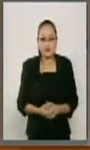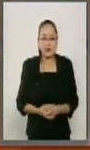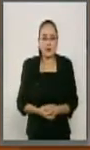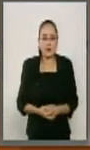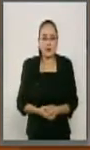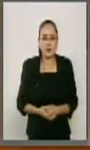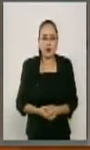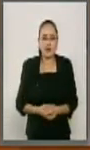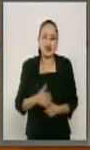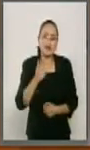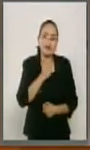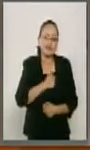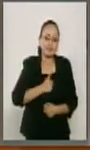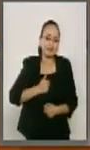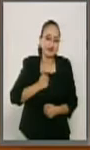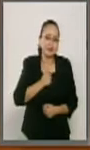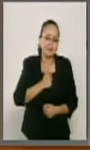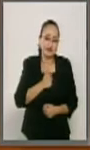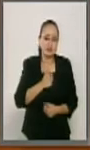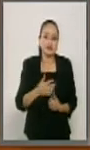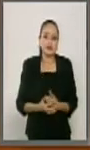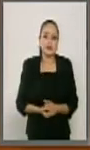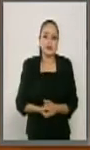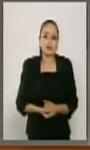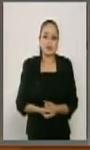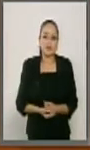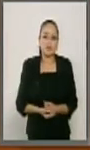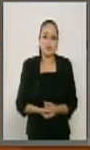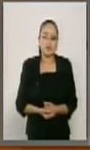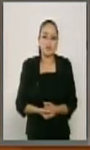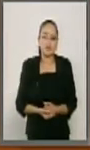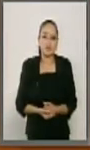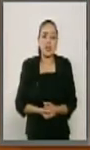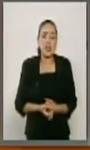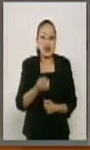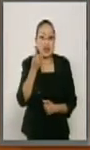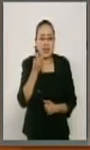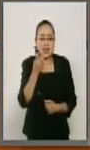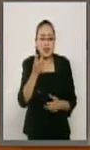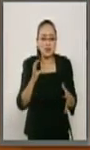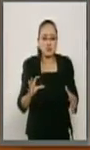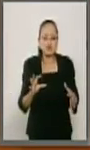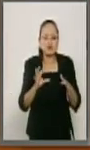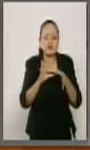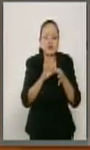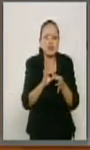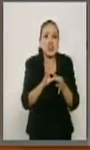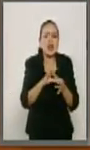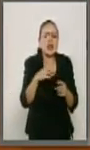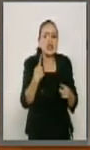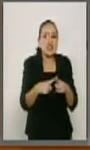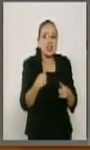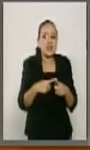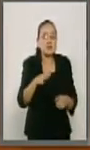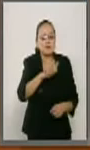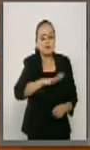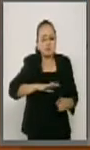desafortunado, porque de esto depende la vida democrática de nuestro país.